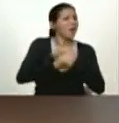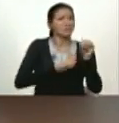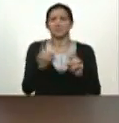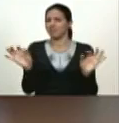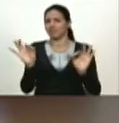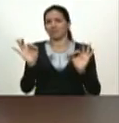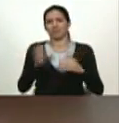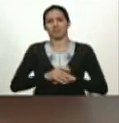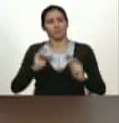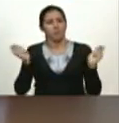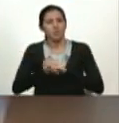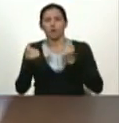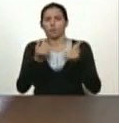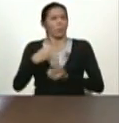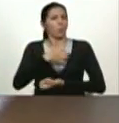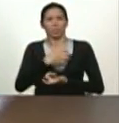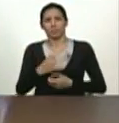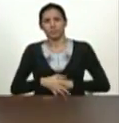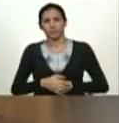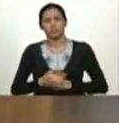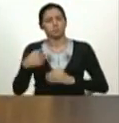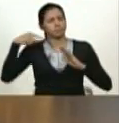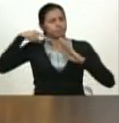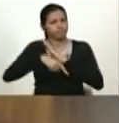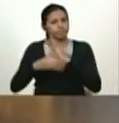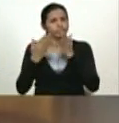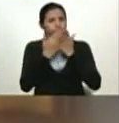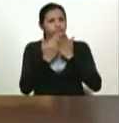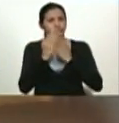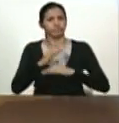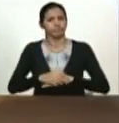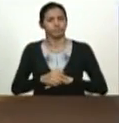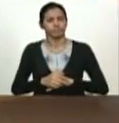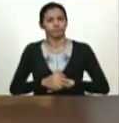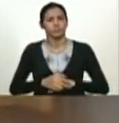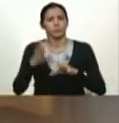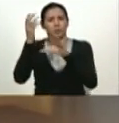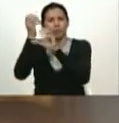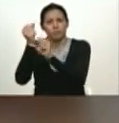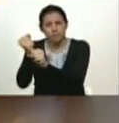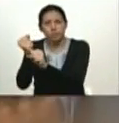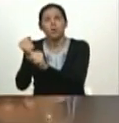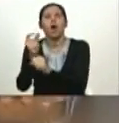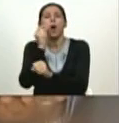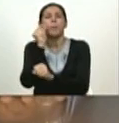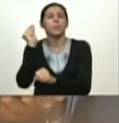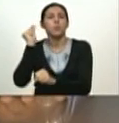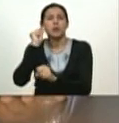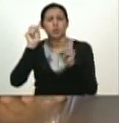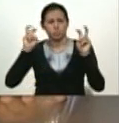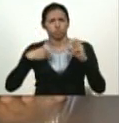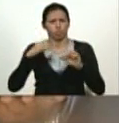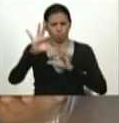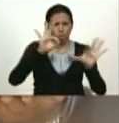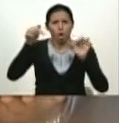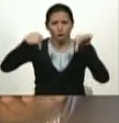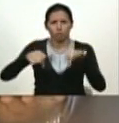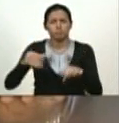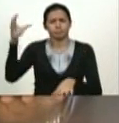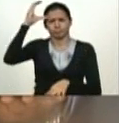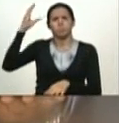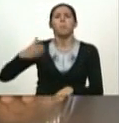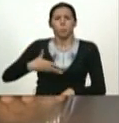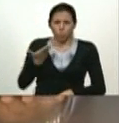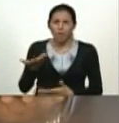intelectual lo digo porque he estudiado a fondo y confío en esta capacidad tremenda de estos hombres y mujeres que estoy designando y una gran fuerza